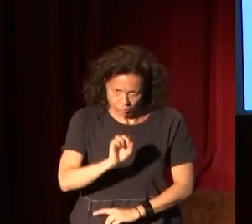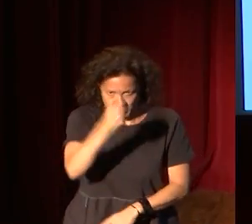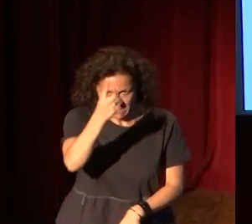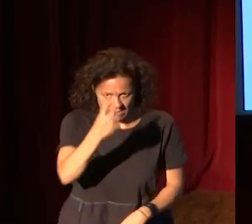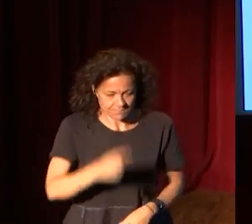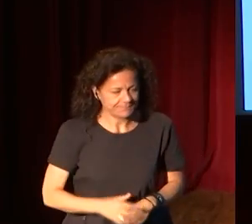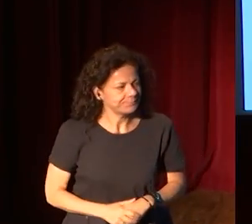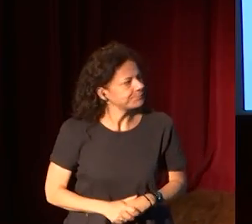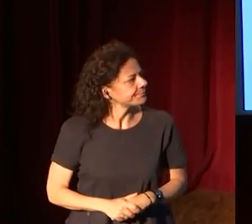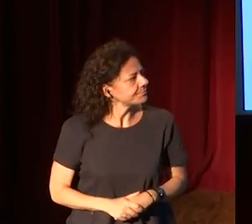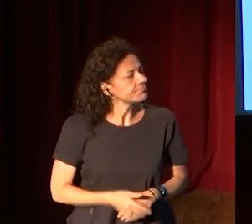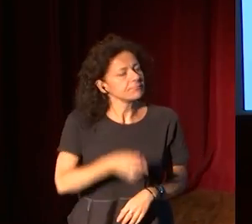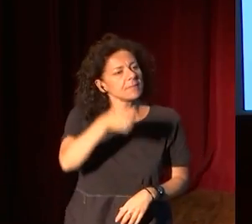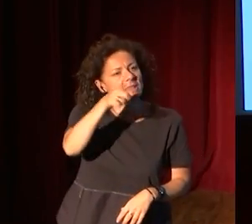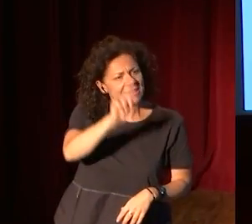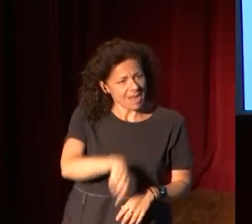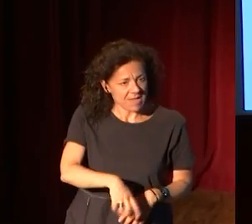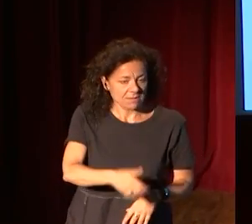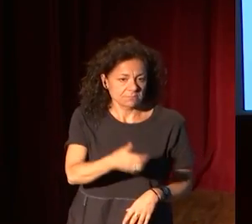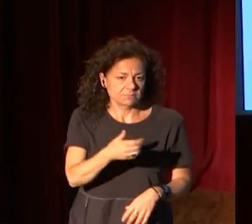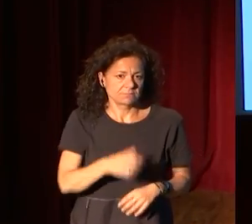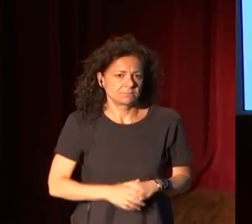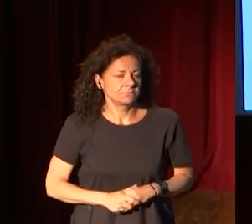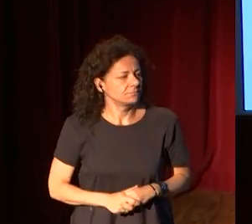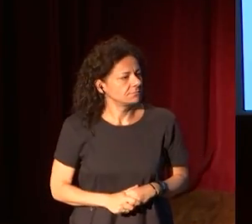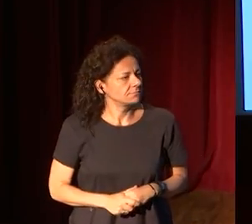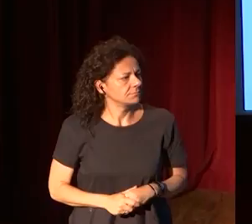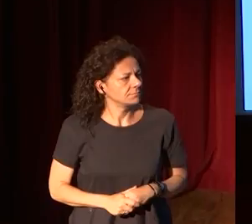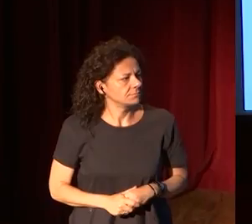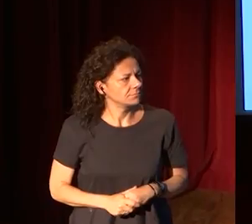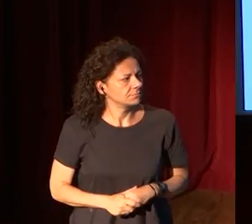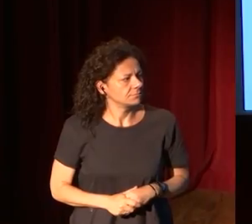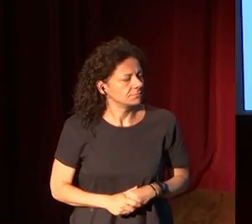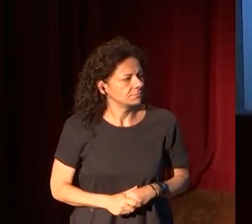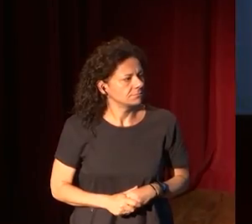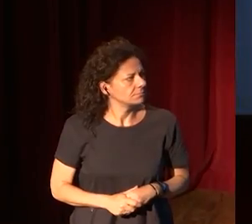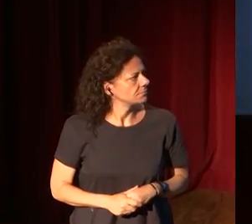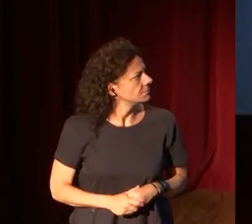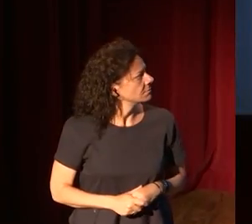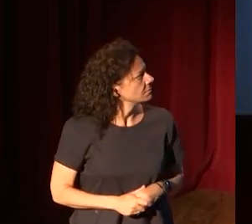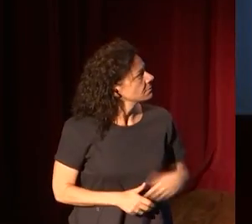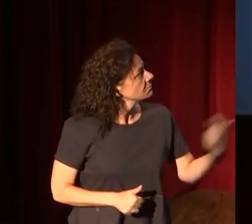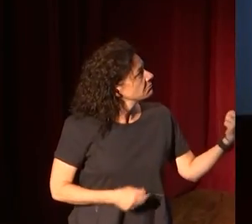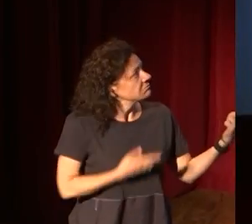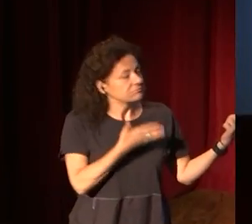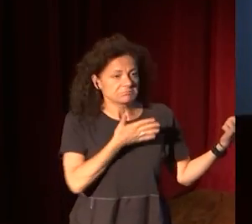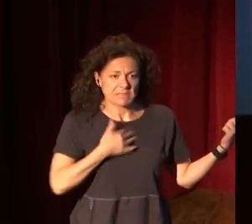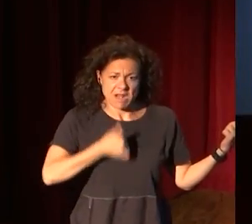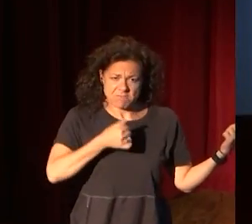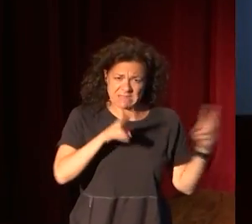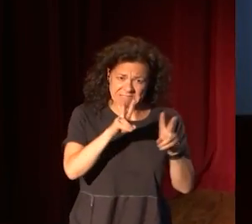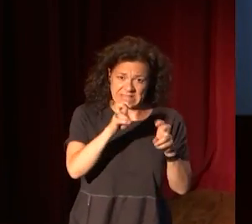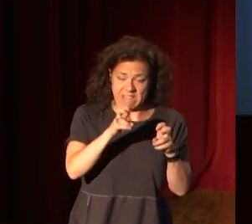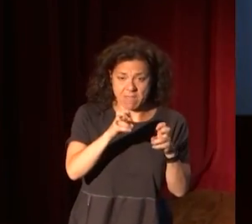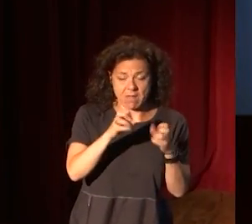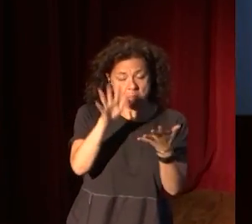supuesto. También, si les va, por un lado, les va más la parte administrativa, pueden